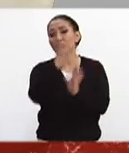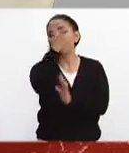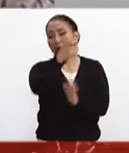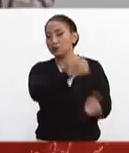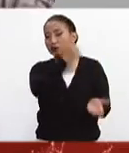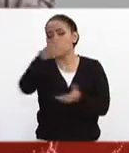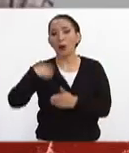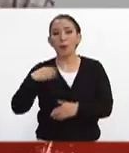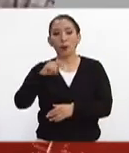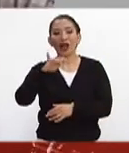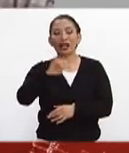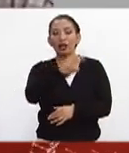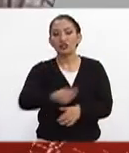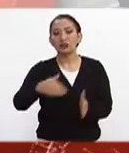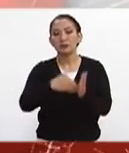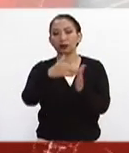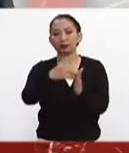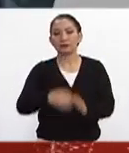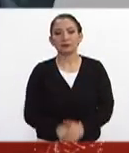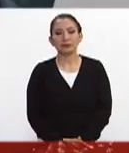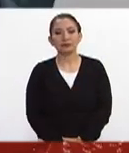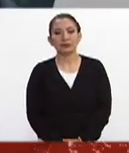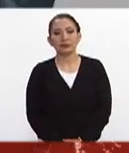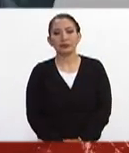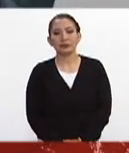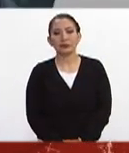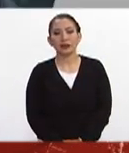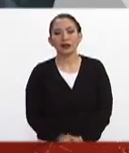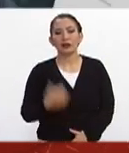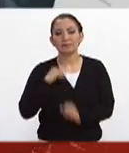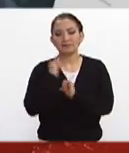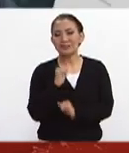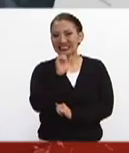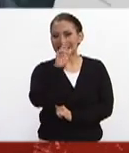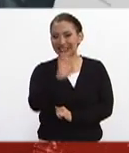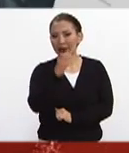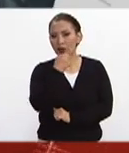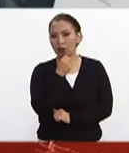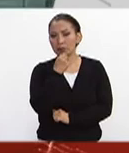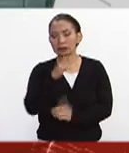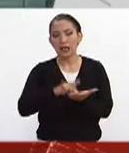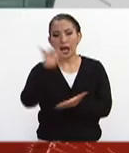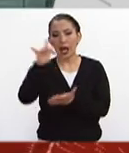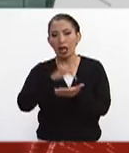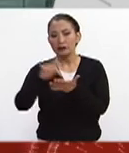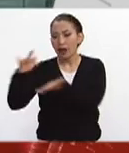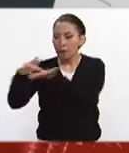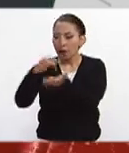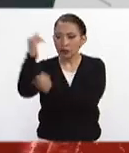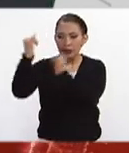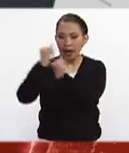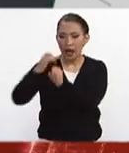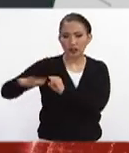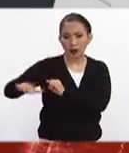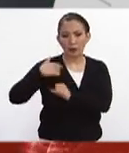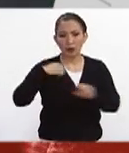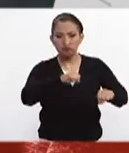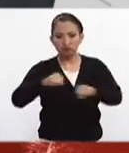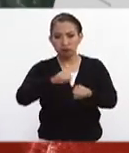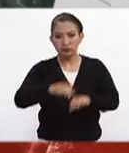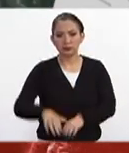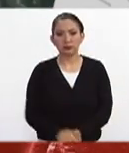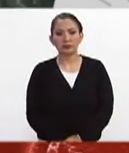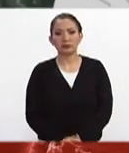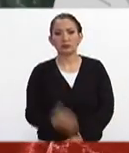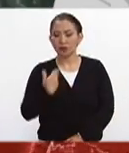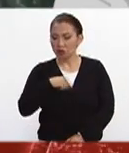pesos, Morena 200 millones. El canciller mexicano Luis Videgaray agradece el apoyo internacional por el terremoto.